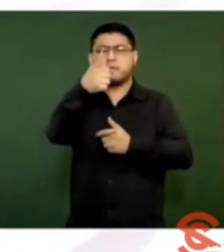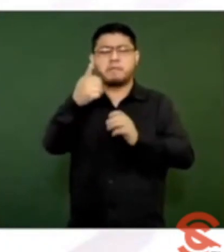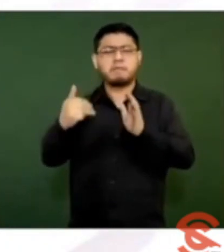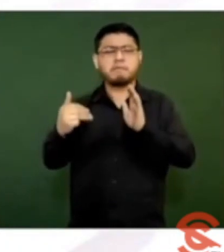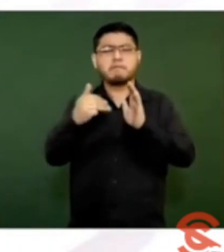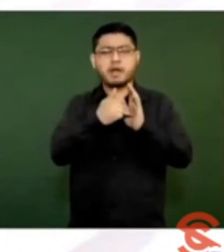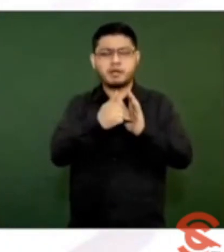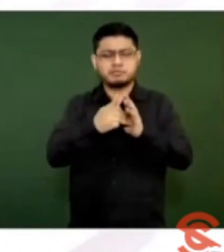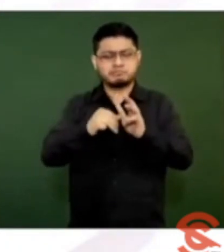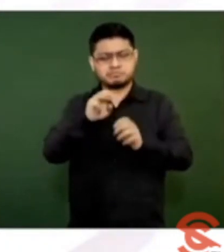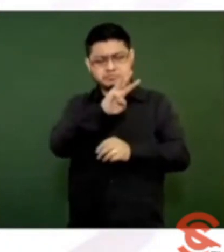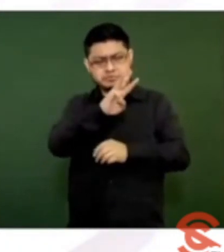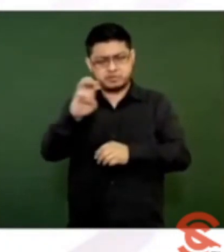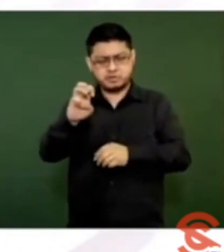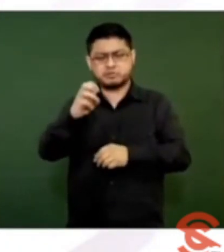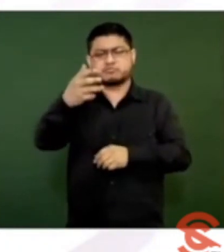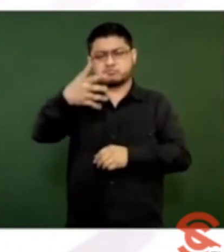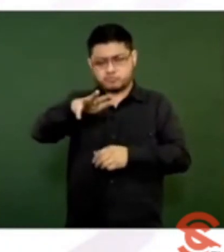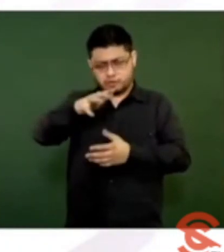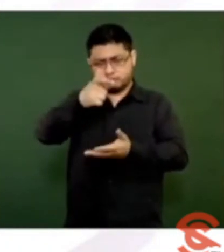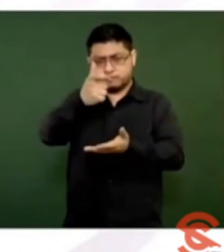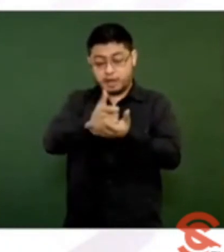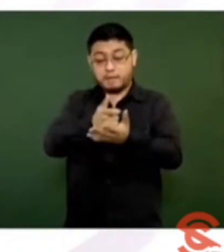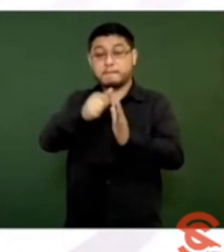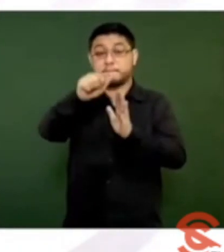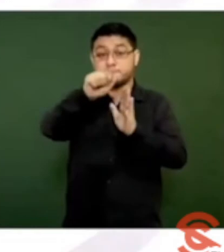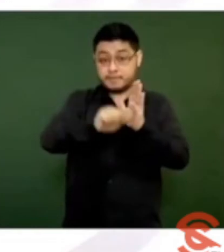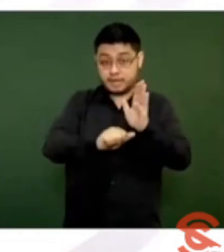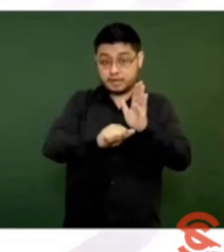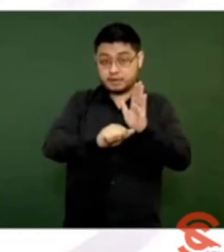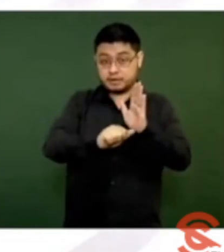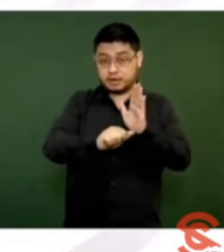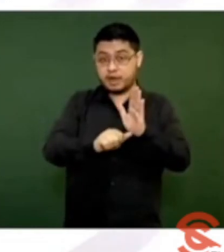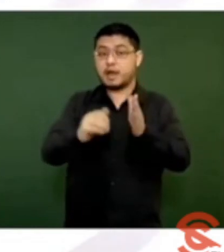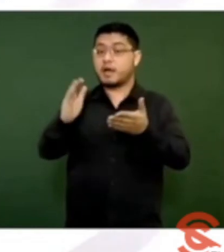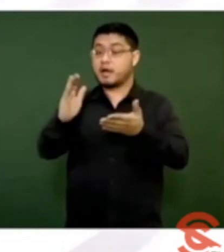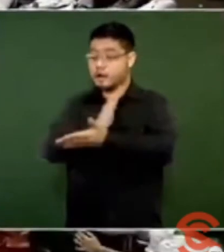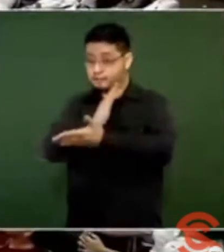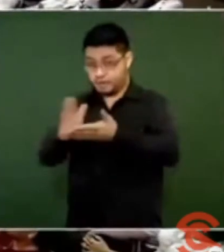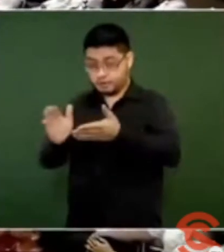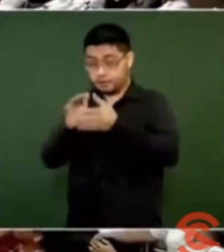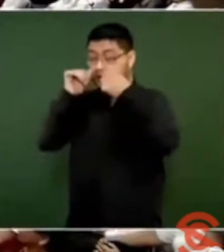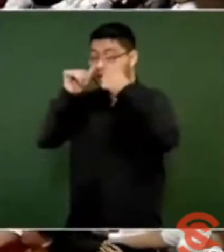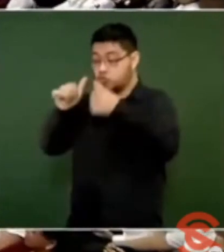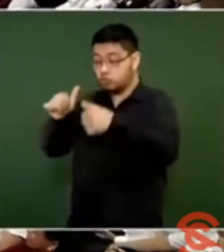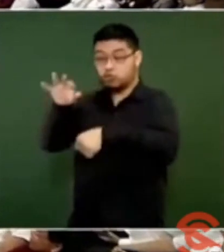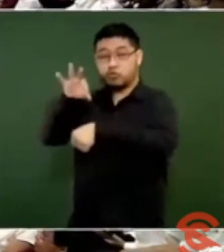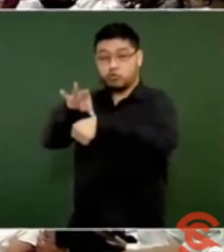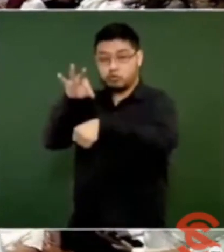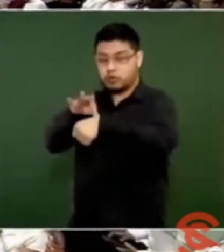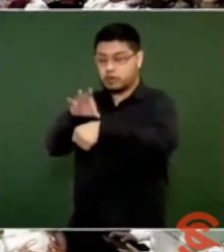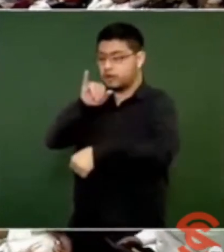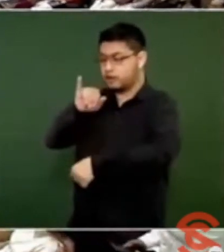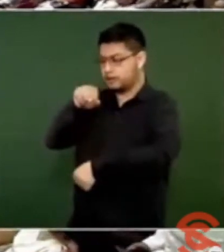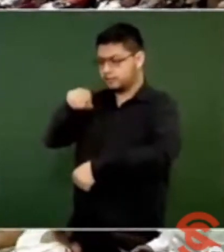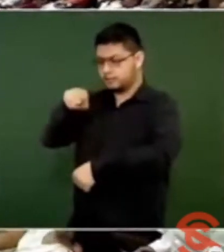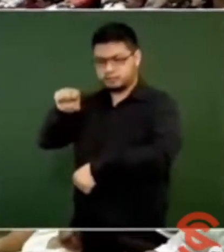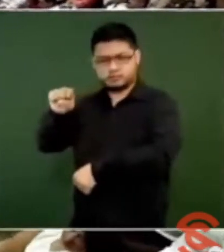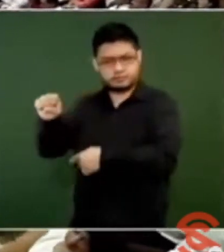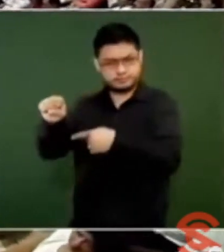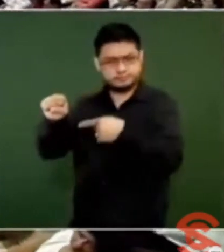trescientos diez pesos mensuales, más servicio médico en el seguro social.